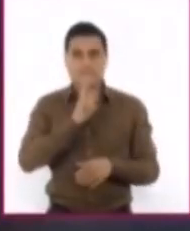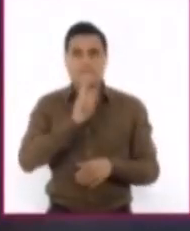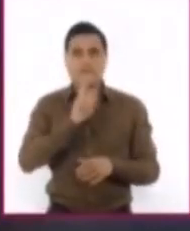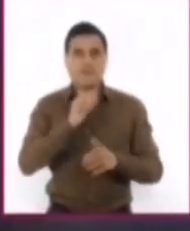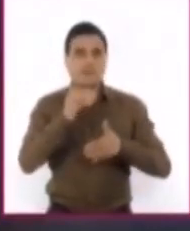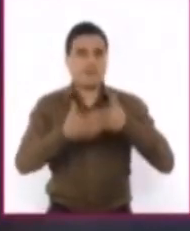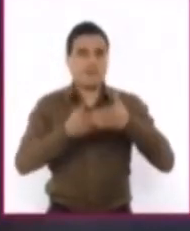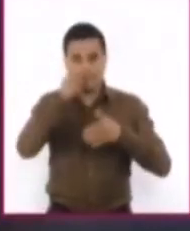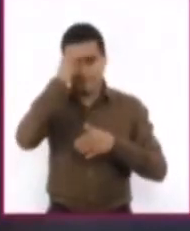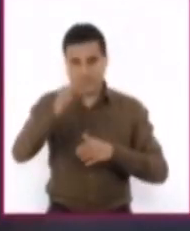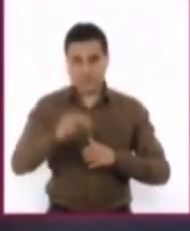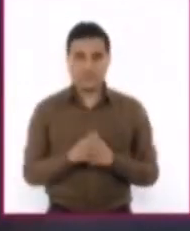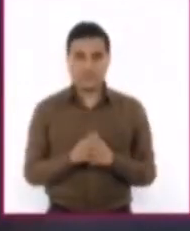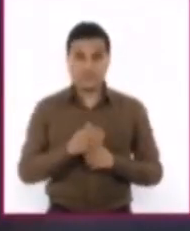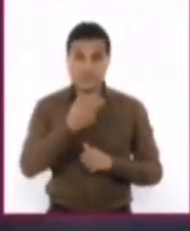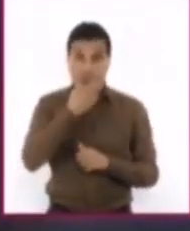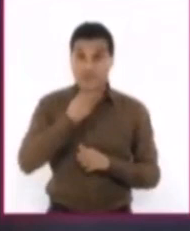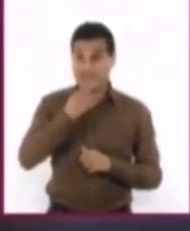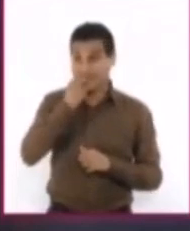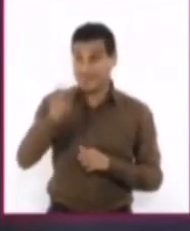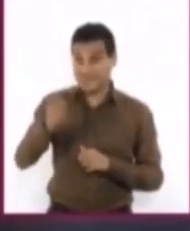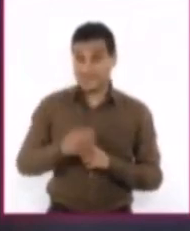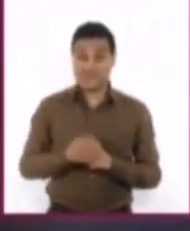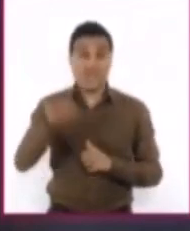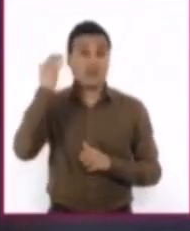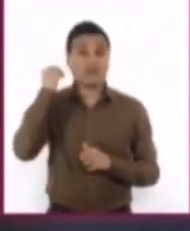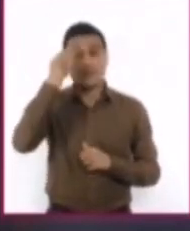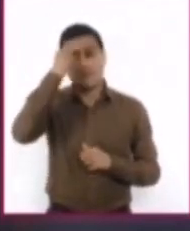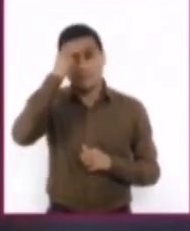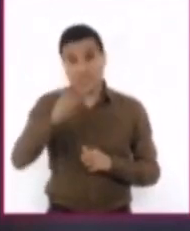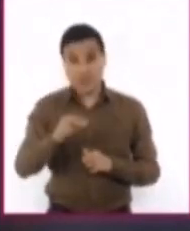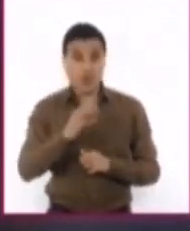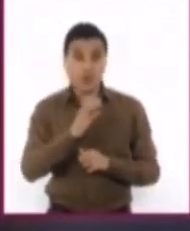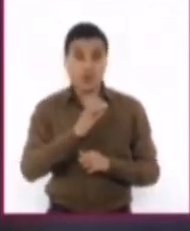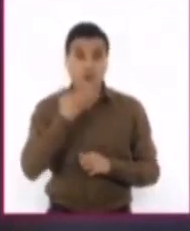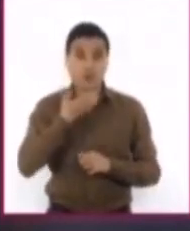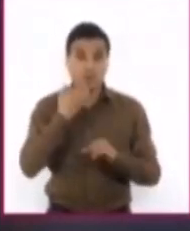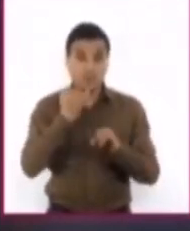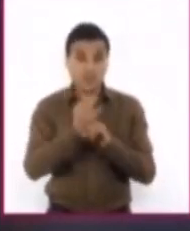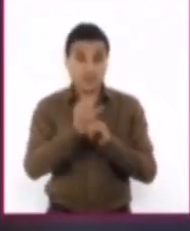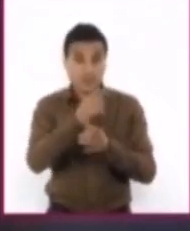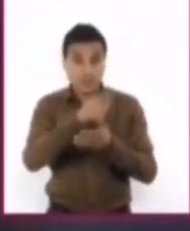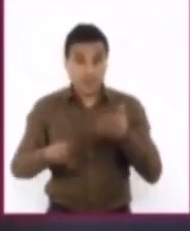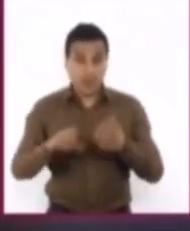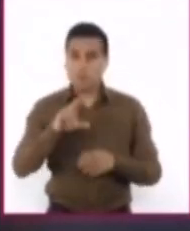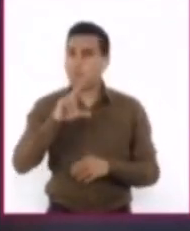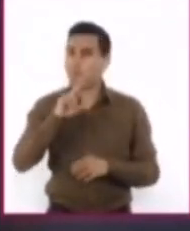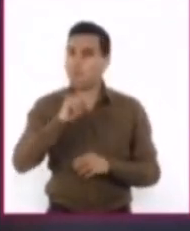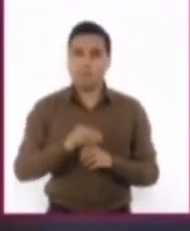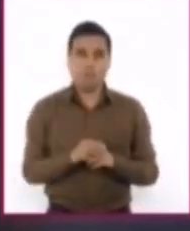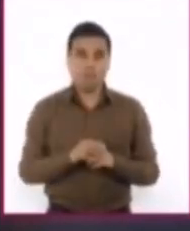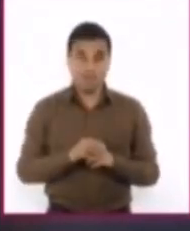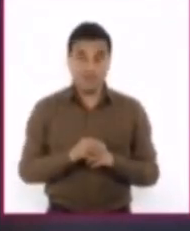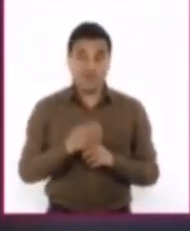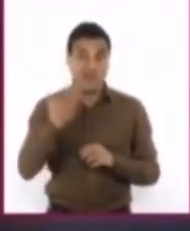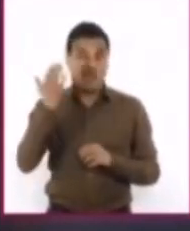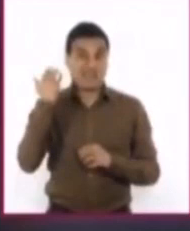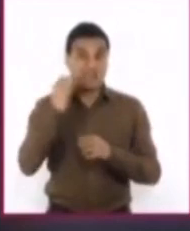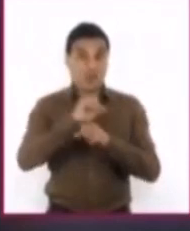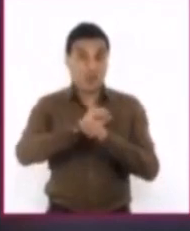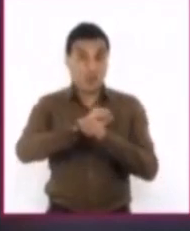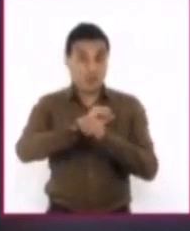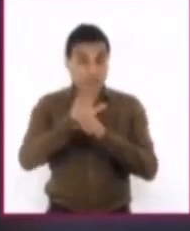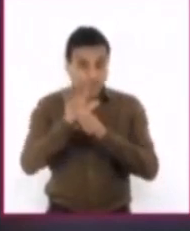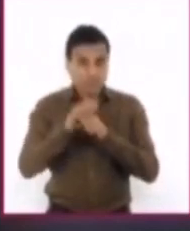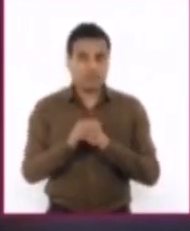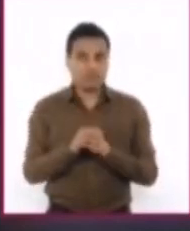Él dice que a pesar de que México se encontraba rezagado en el comercio digital, la pandemia, que sería un obstáculo,